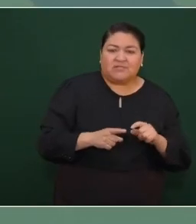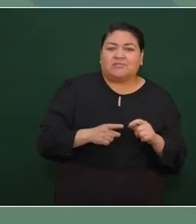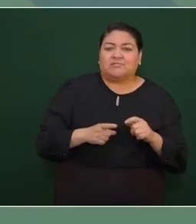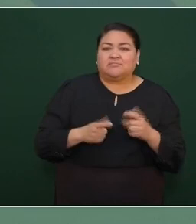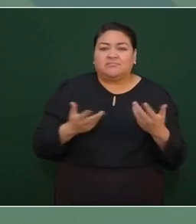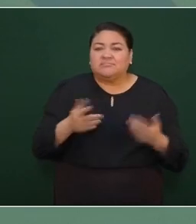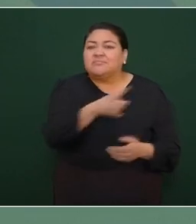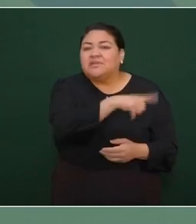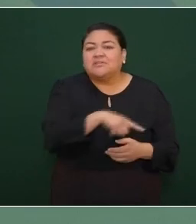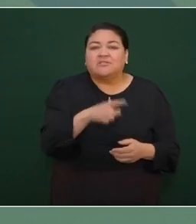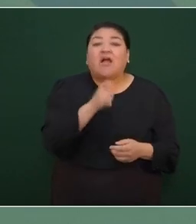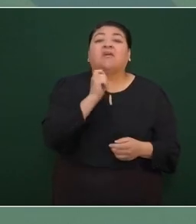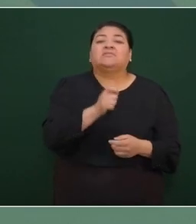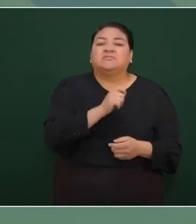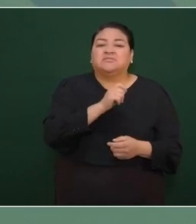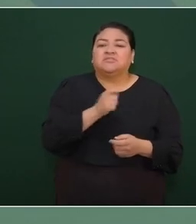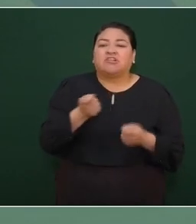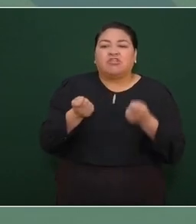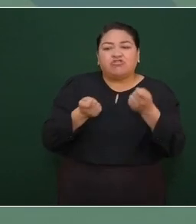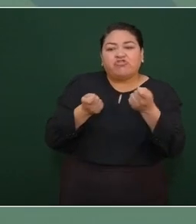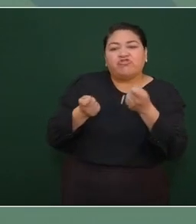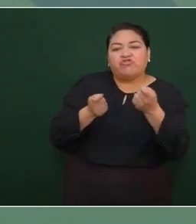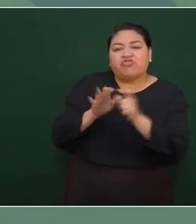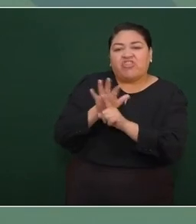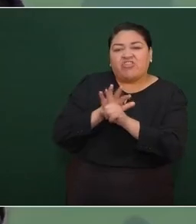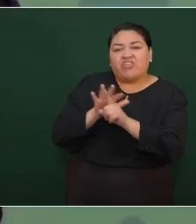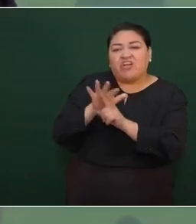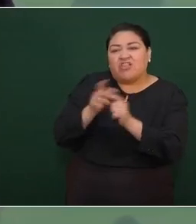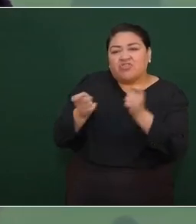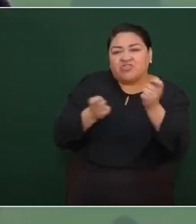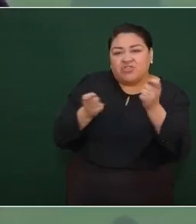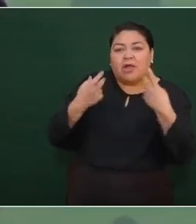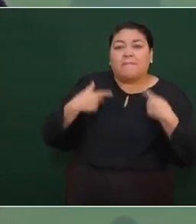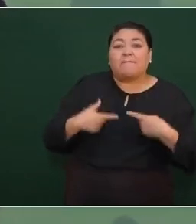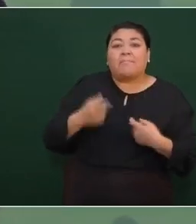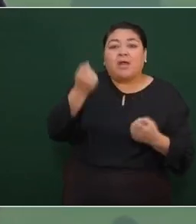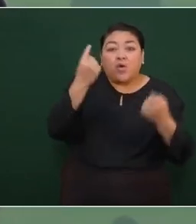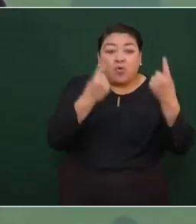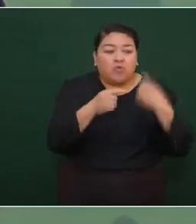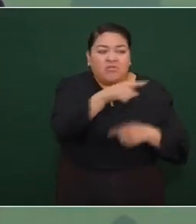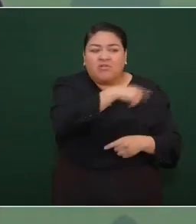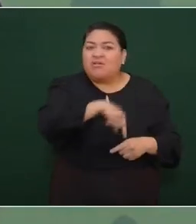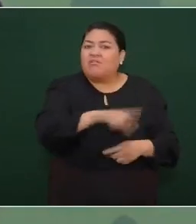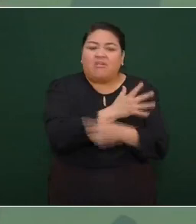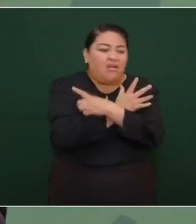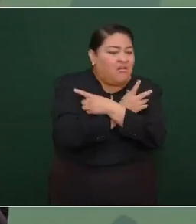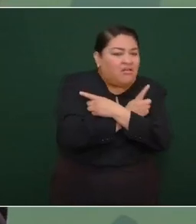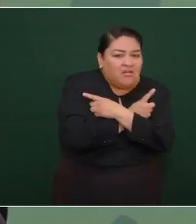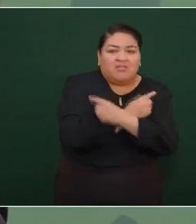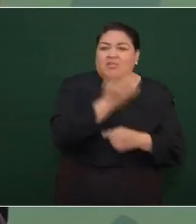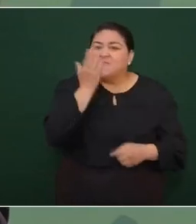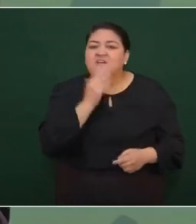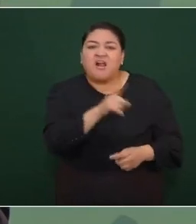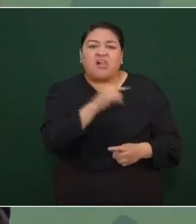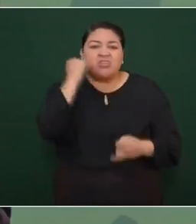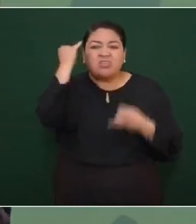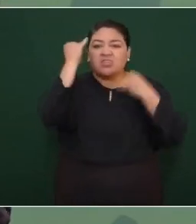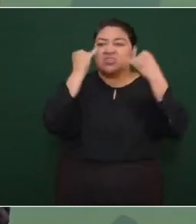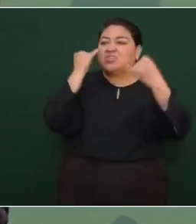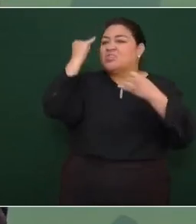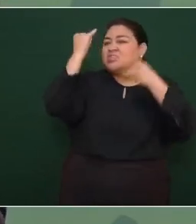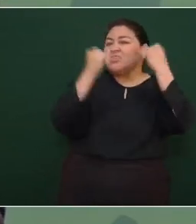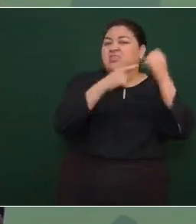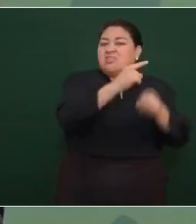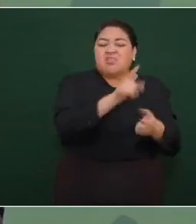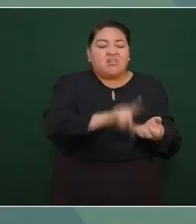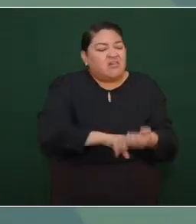pura manipulación porque hay gente sin escrúpulos morales de ninguna índole son muy